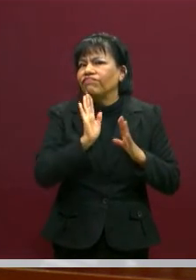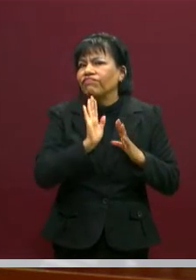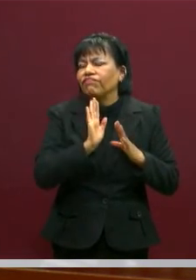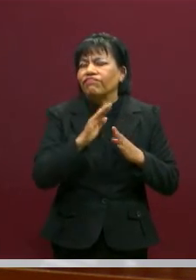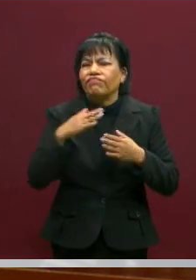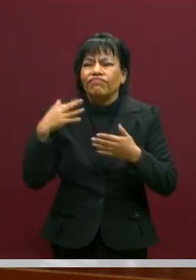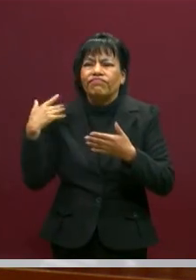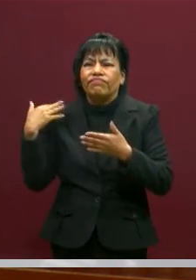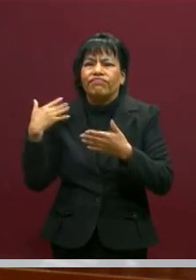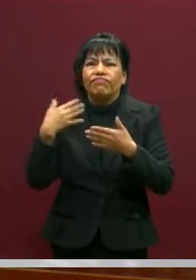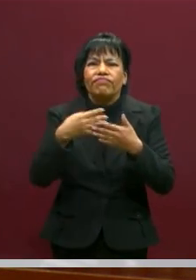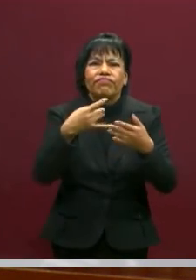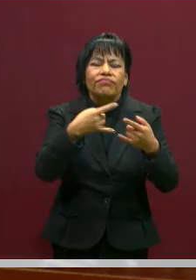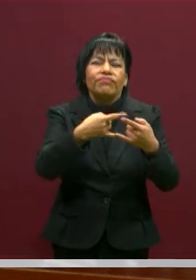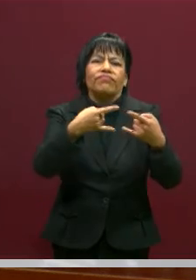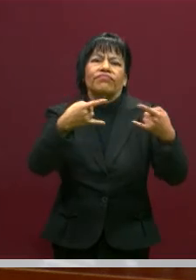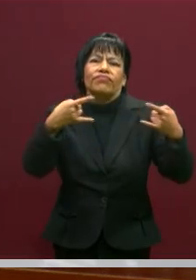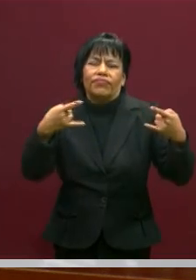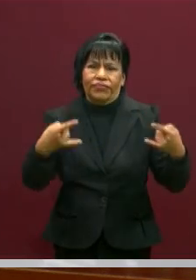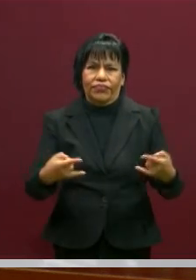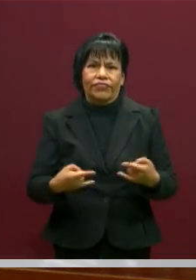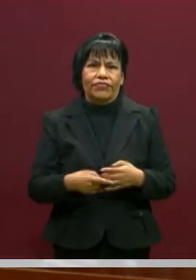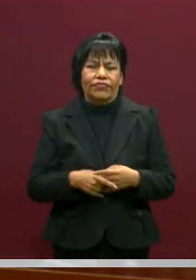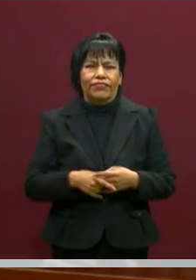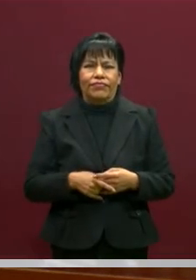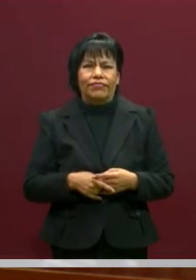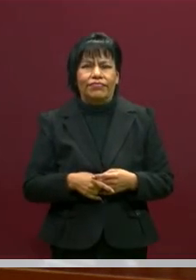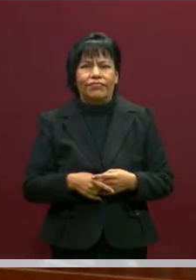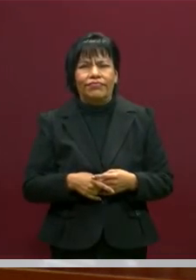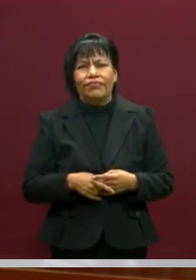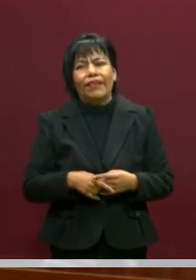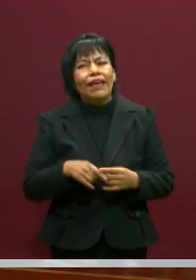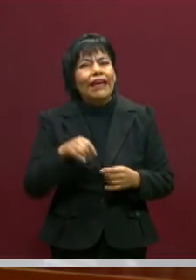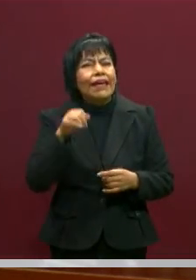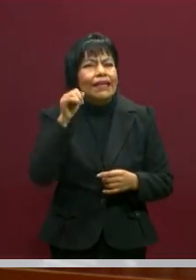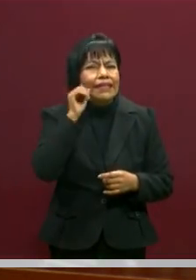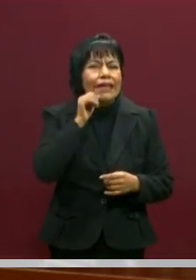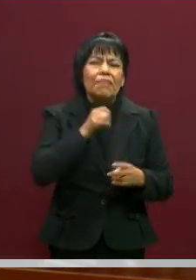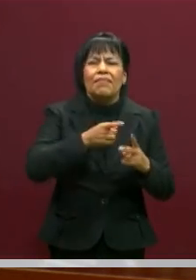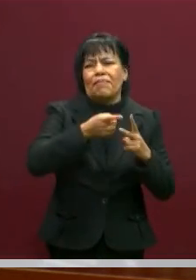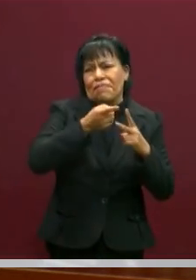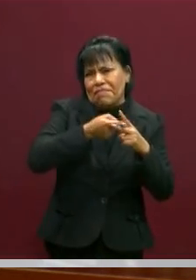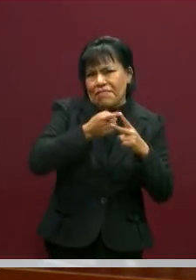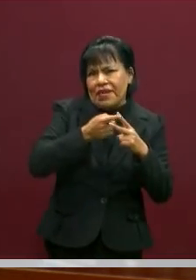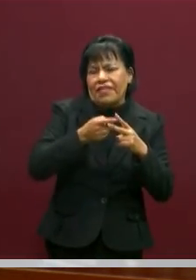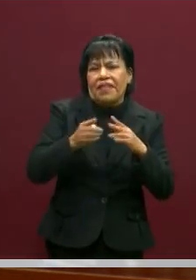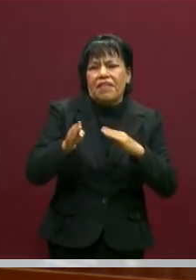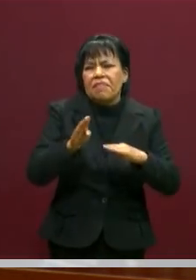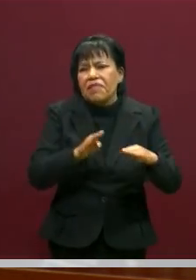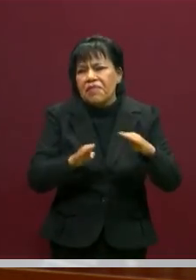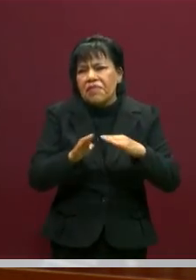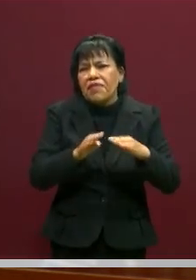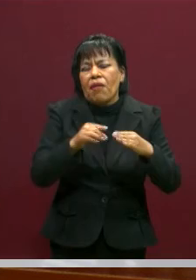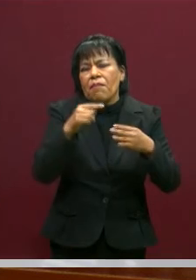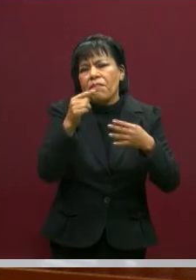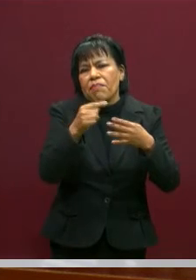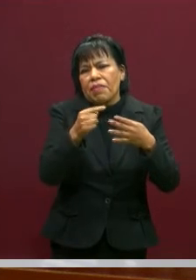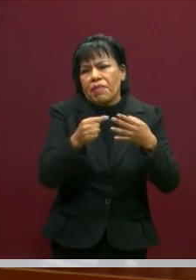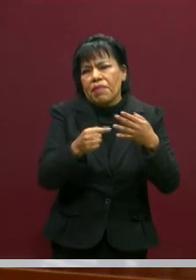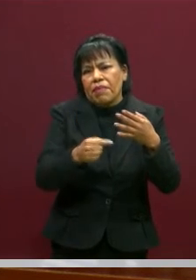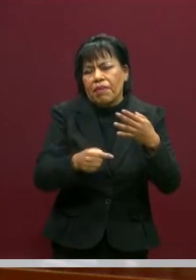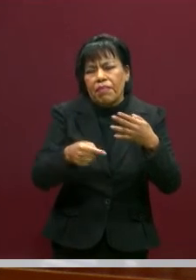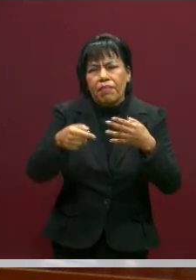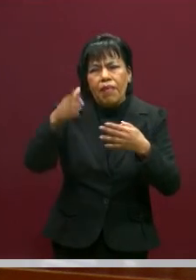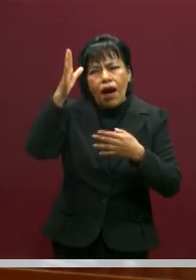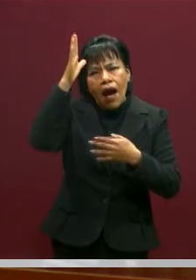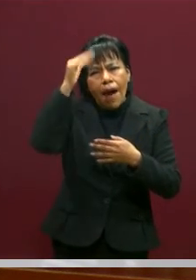historia se ha puesto mucho énfasis en las competencias duras. Sí. En las matemáticas, en esto, tienes que saber lo otro.